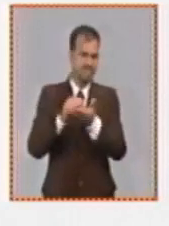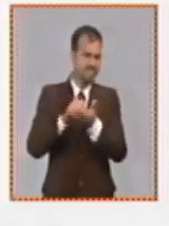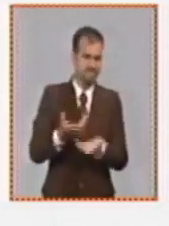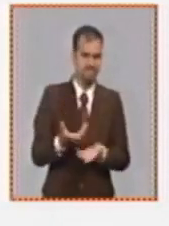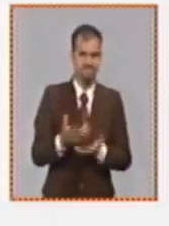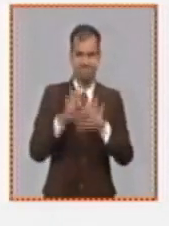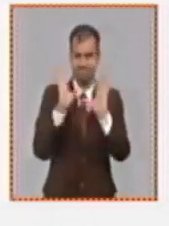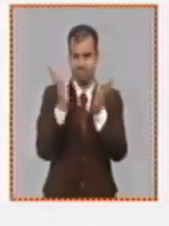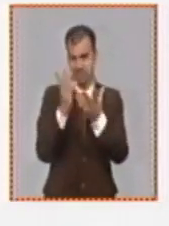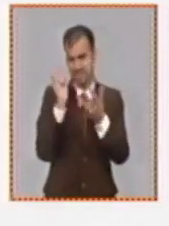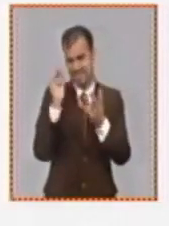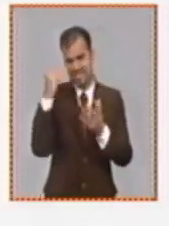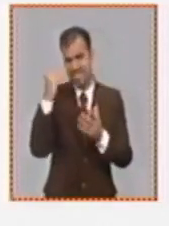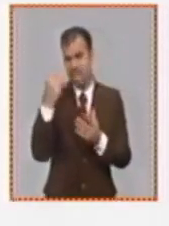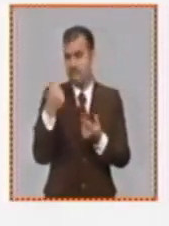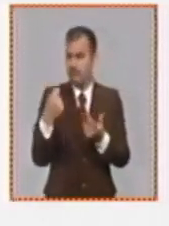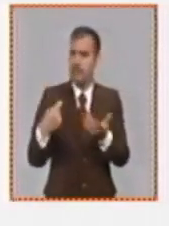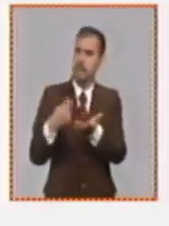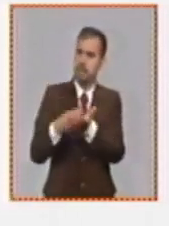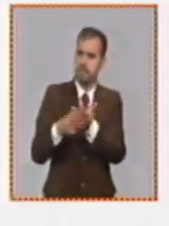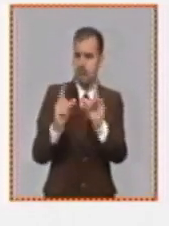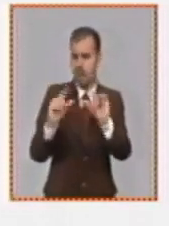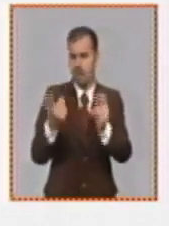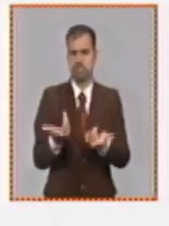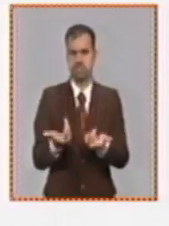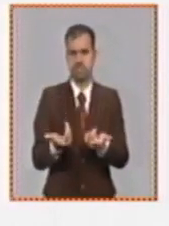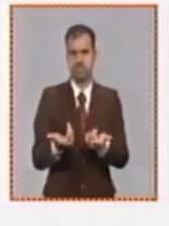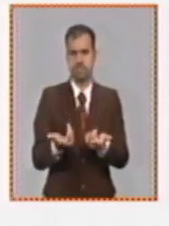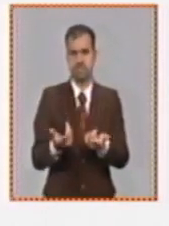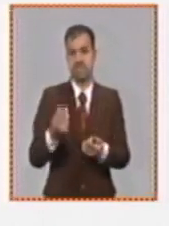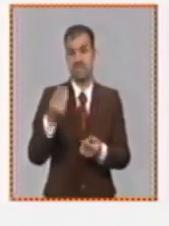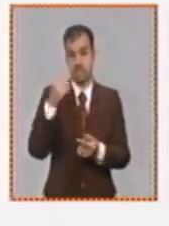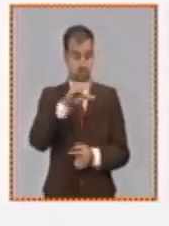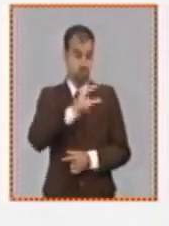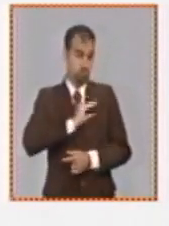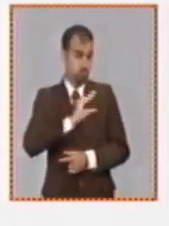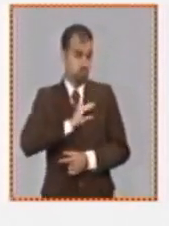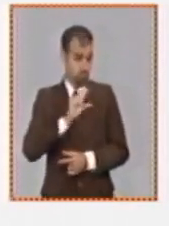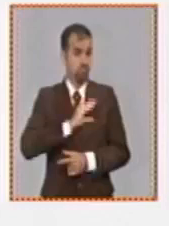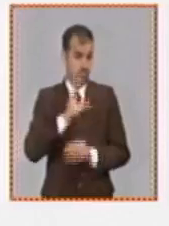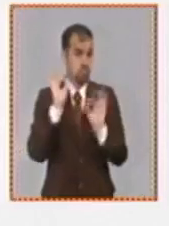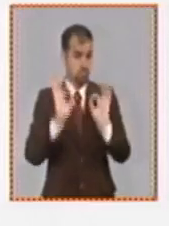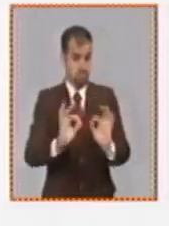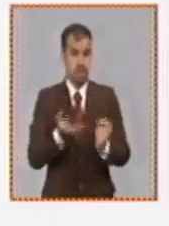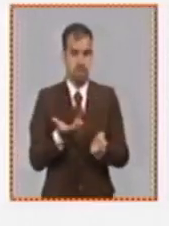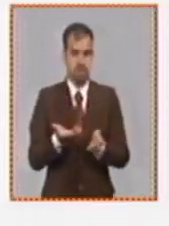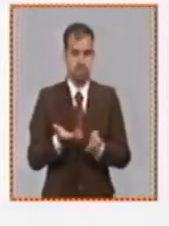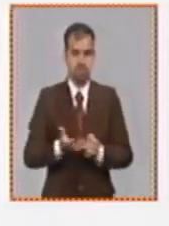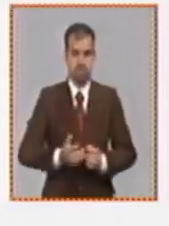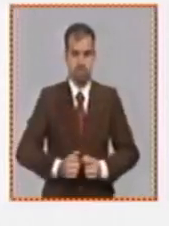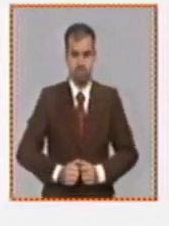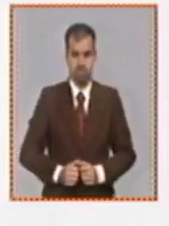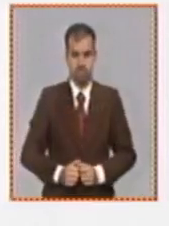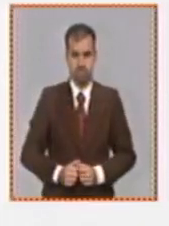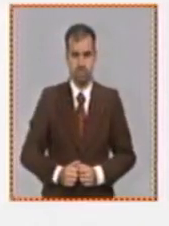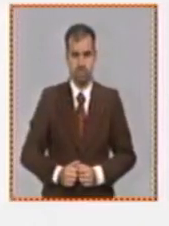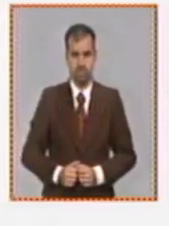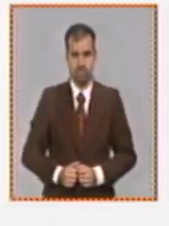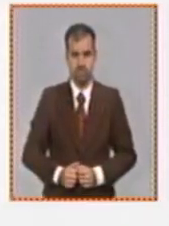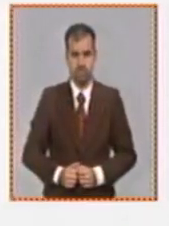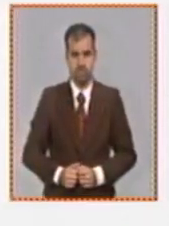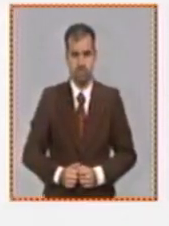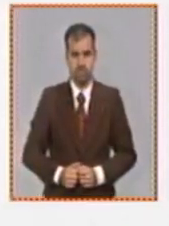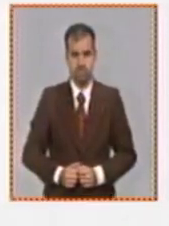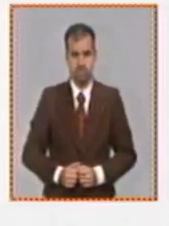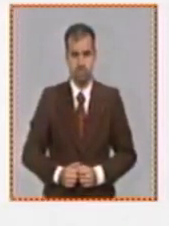esa canasta mínima que se tiene que cubrir por supuesto con ese salario con ese salario mínimo del a